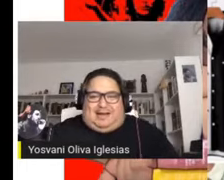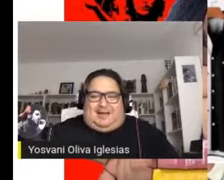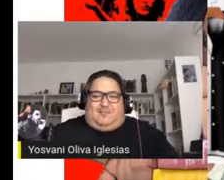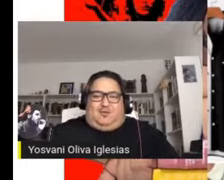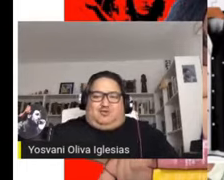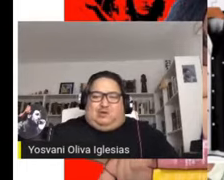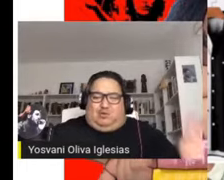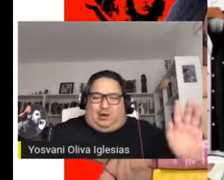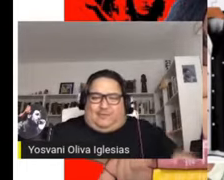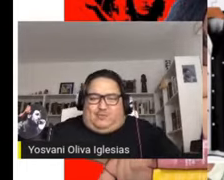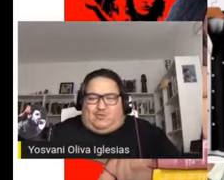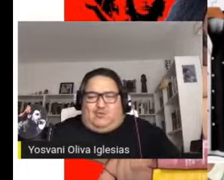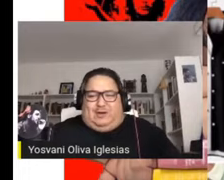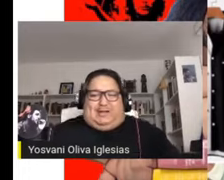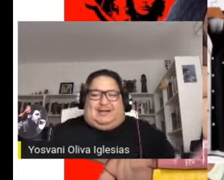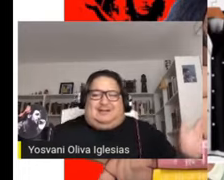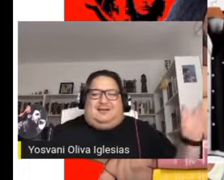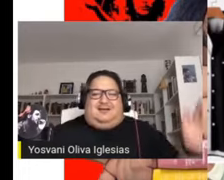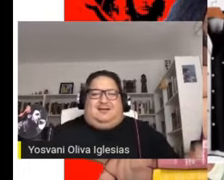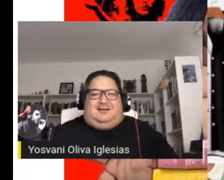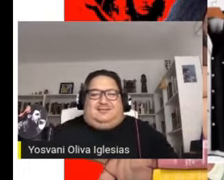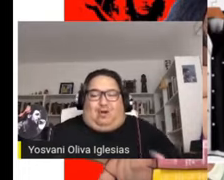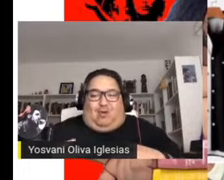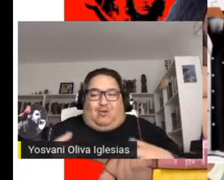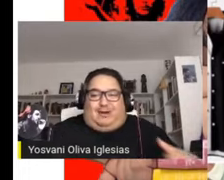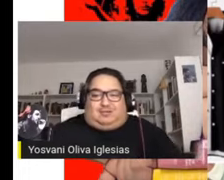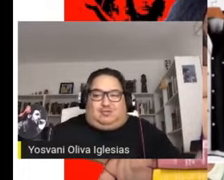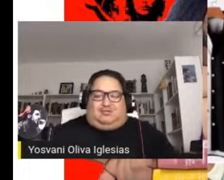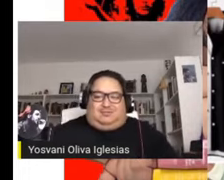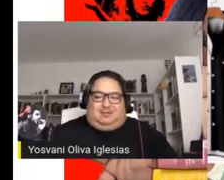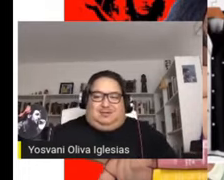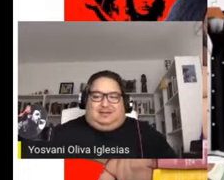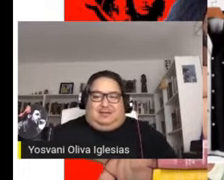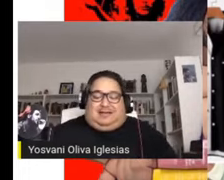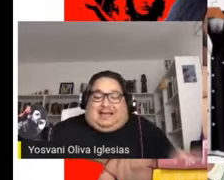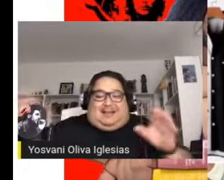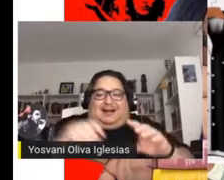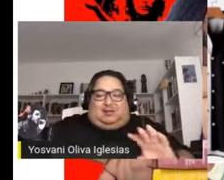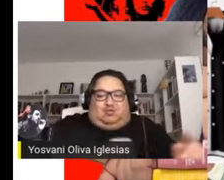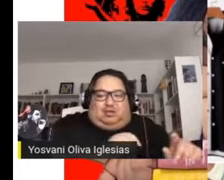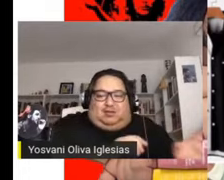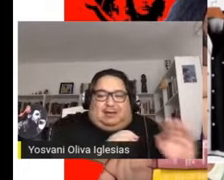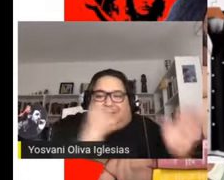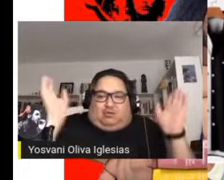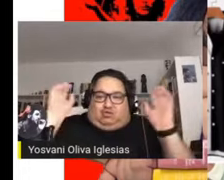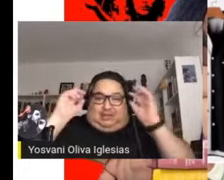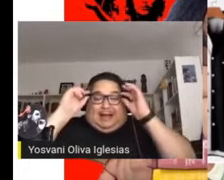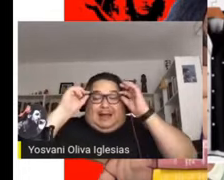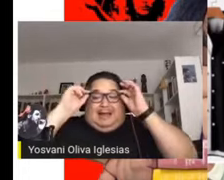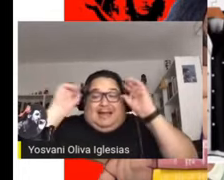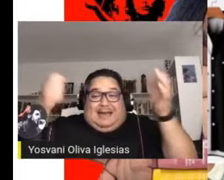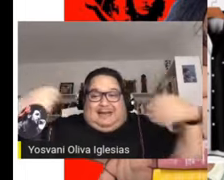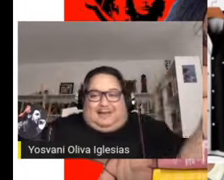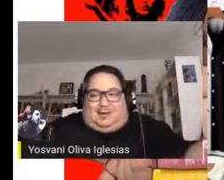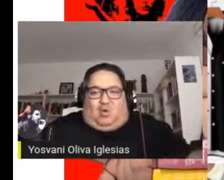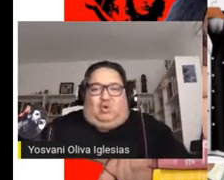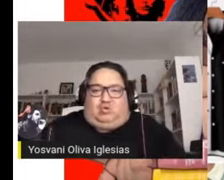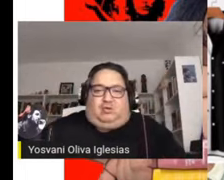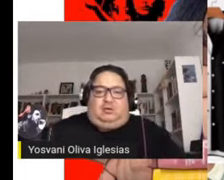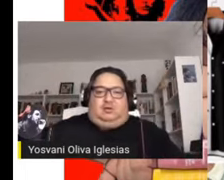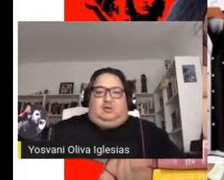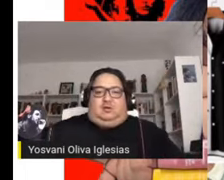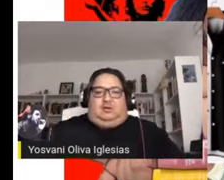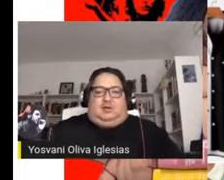neocolonialismo, pseudo repúblicas, todo eso queda reducido a esta cosita en el